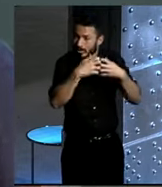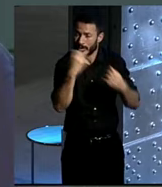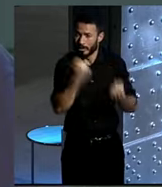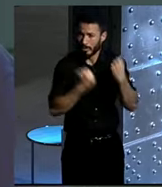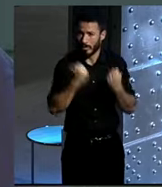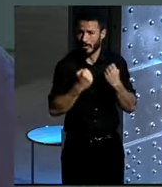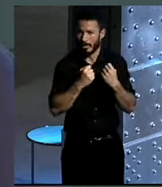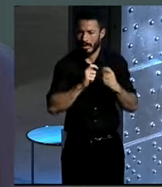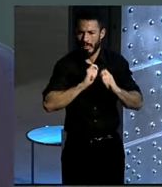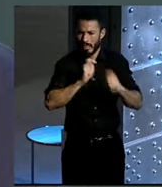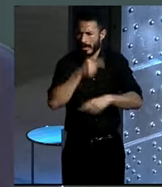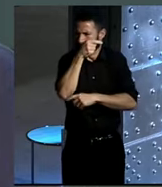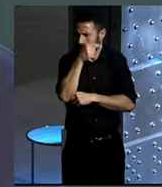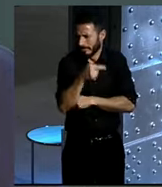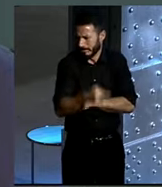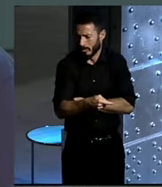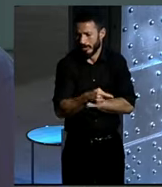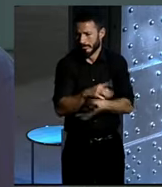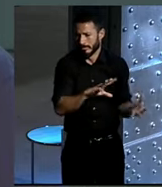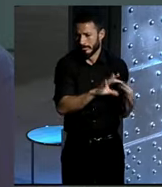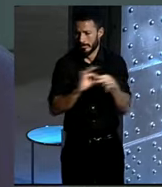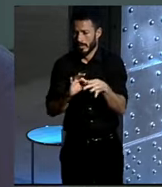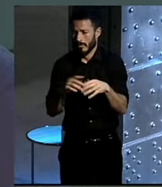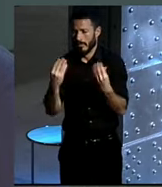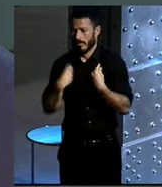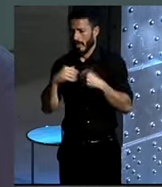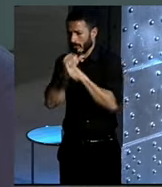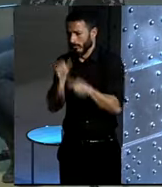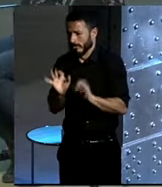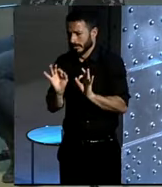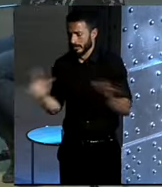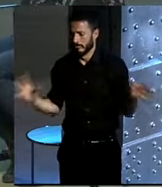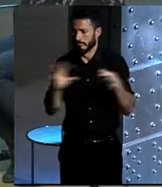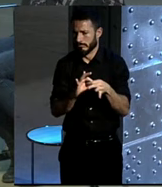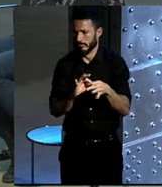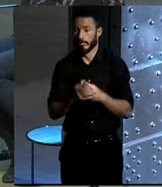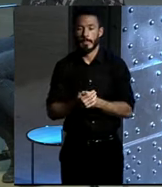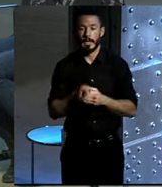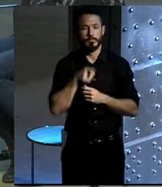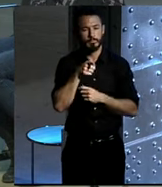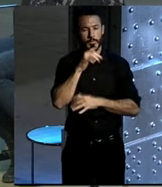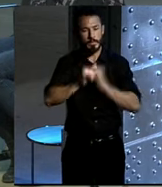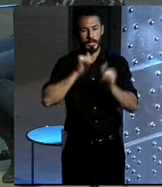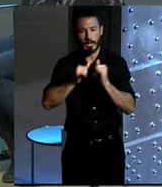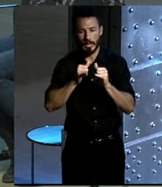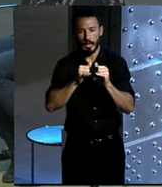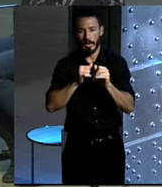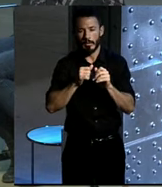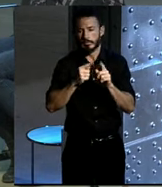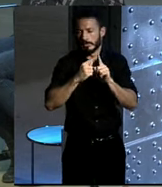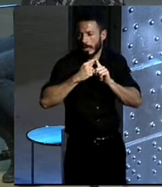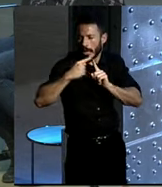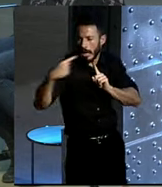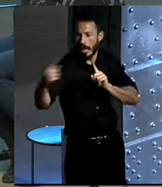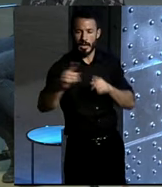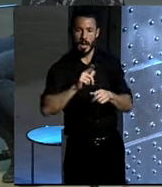ver con nuestro modelo de vida, etcétera, etcétera. ¿Cuál es el trayecto más largo que has hecho en bici? Y tú también, Cristina. Porque